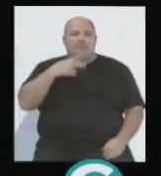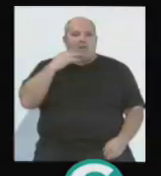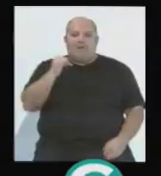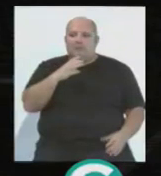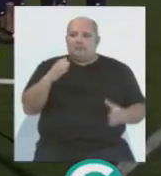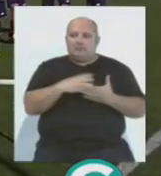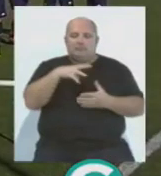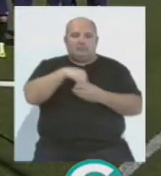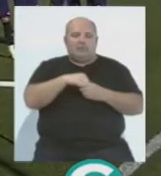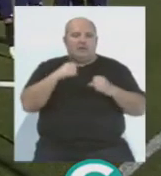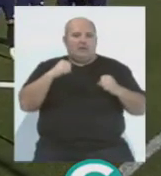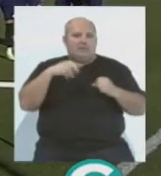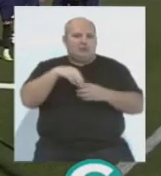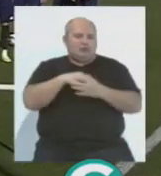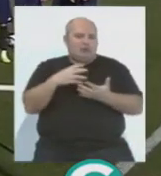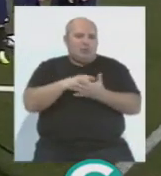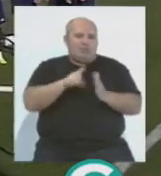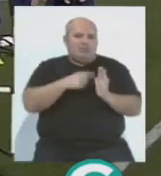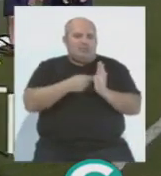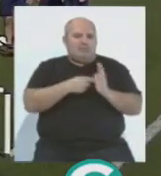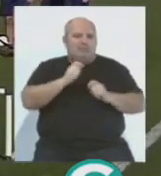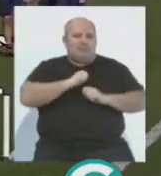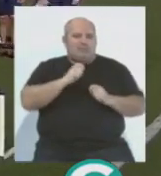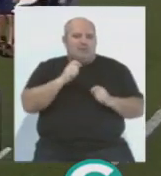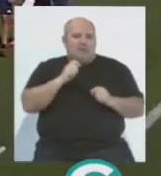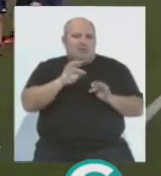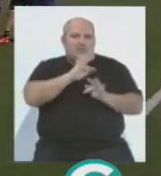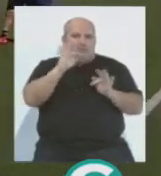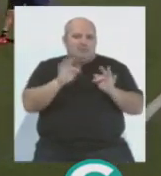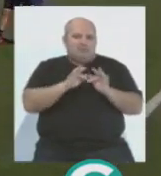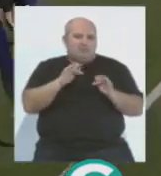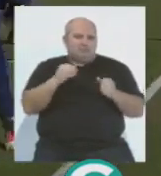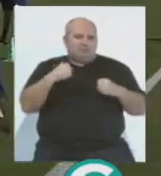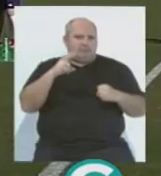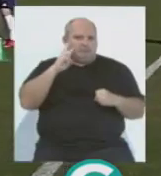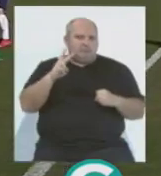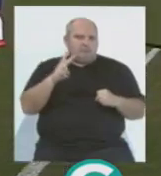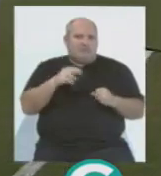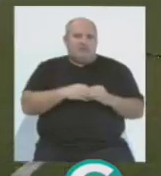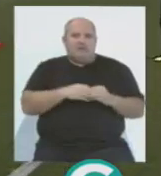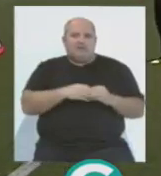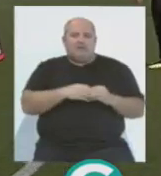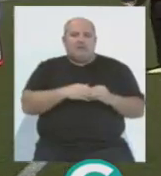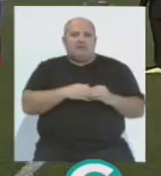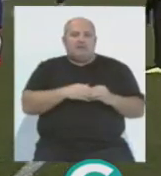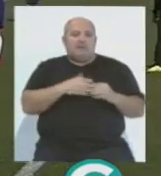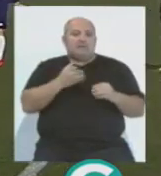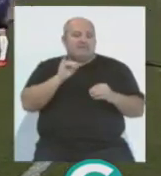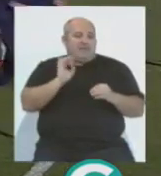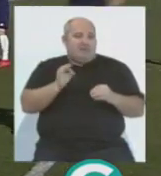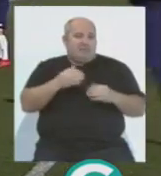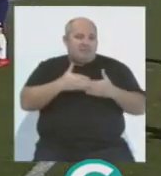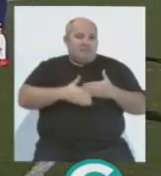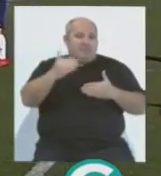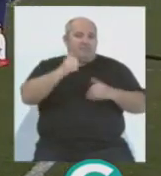plantilla juntas entrenando porque la verdad que las lesiones nos han estado ocasionando más que un quebradero de cabeza. sí, claro,